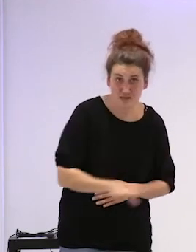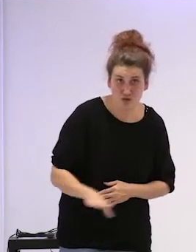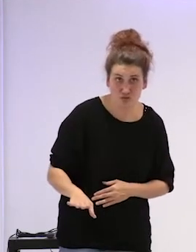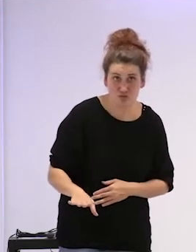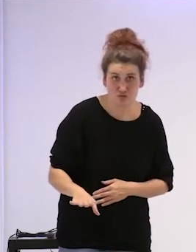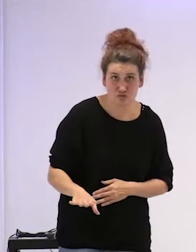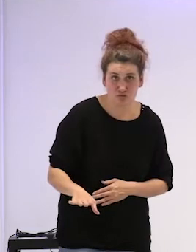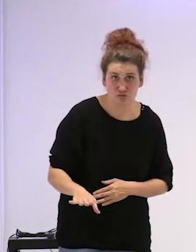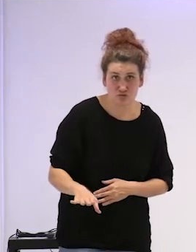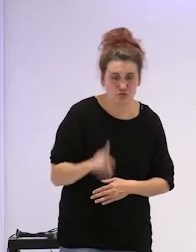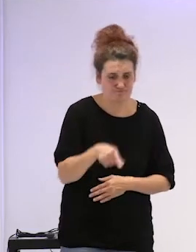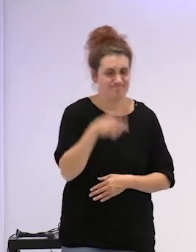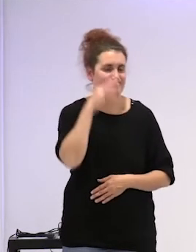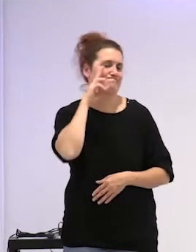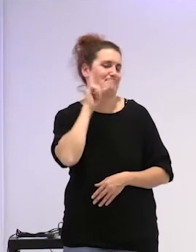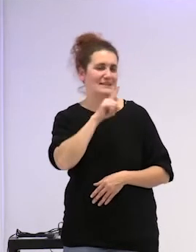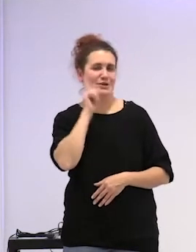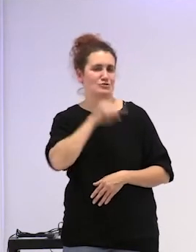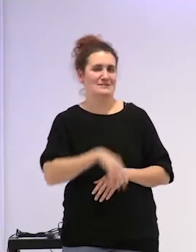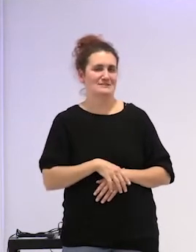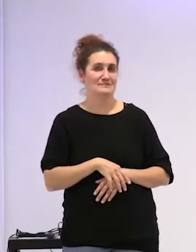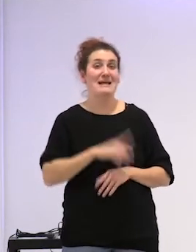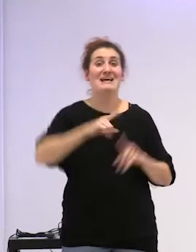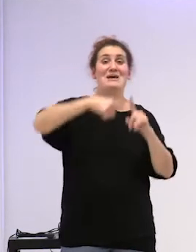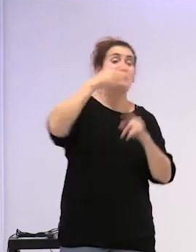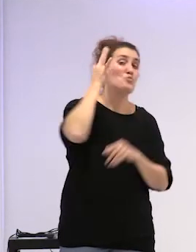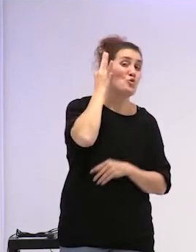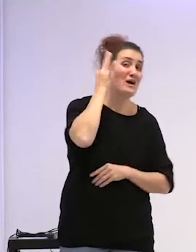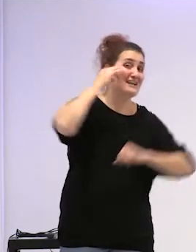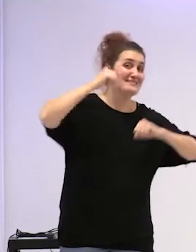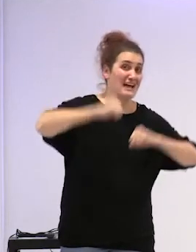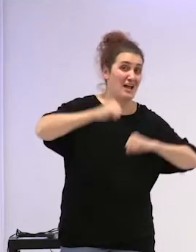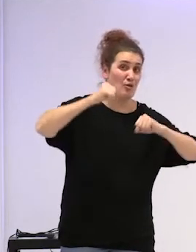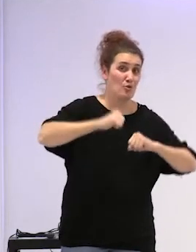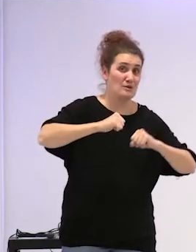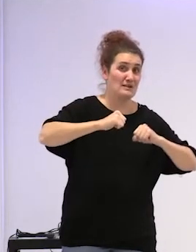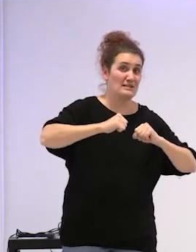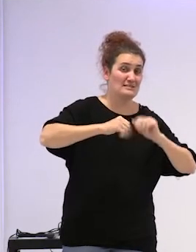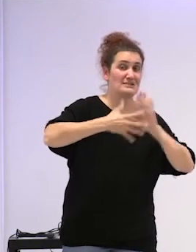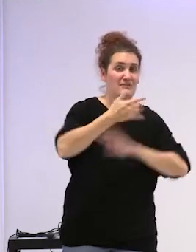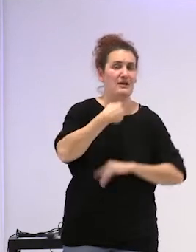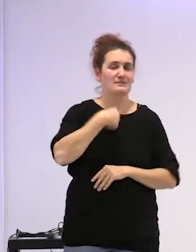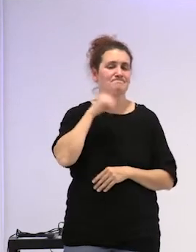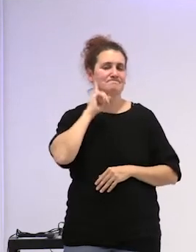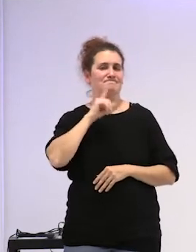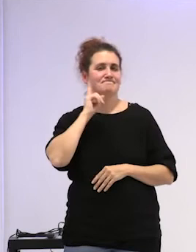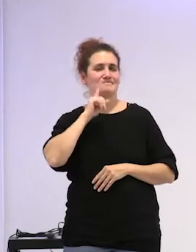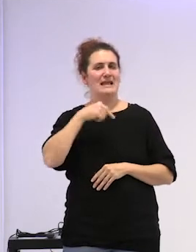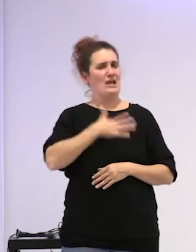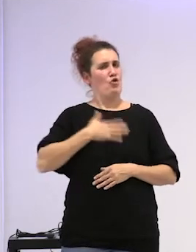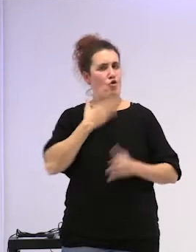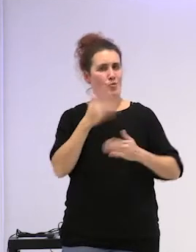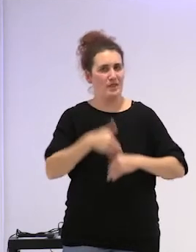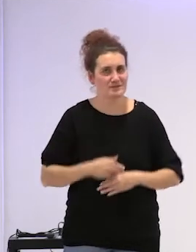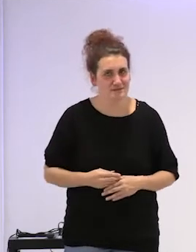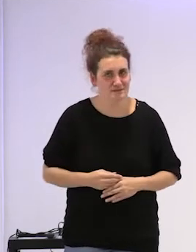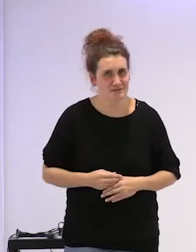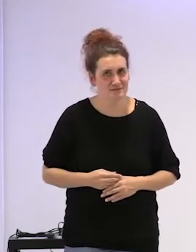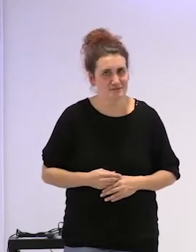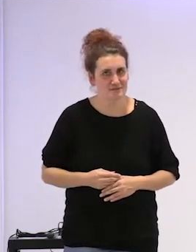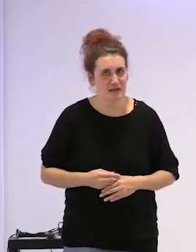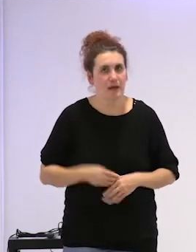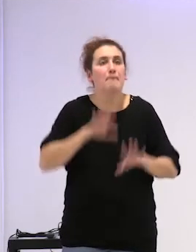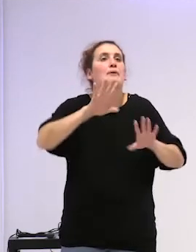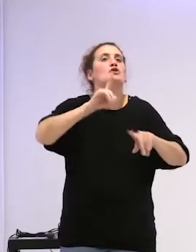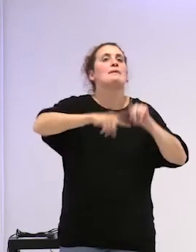son las mentirosas claro y las mujeres de adultas somos incómodas pero somos incómodas también dependiendo como nos